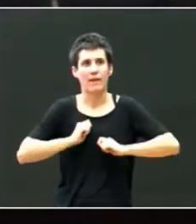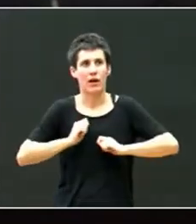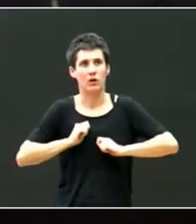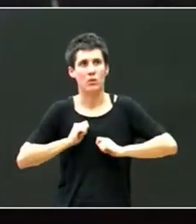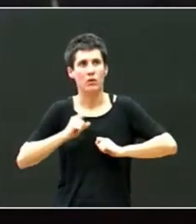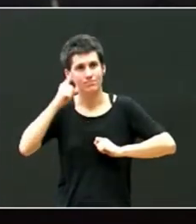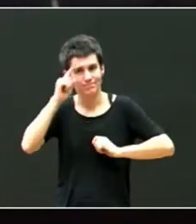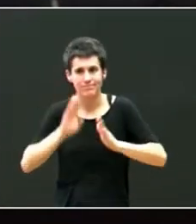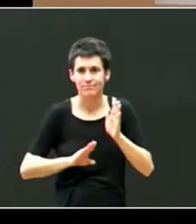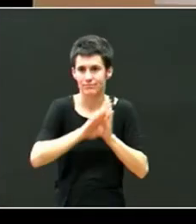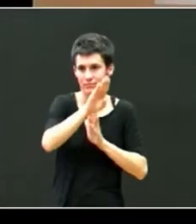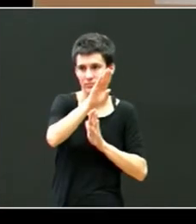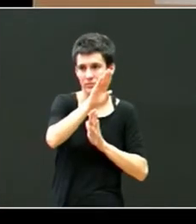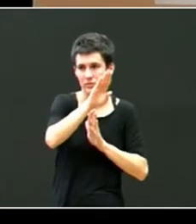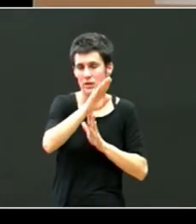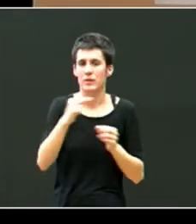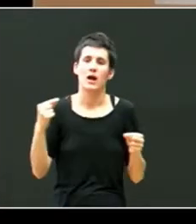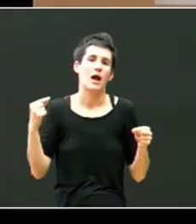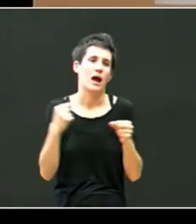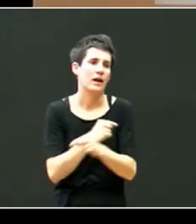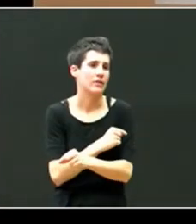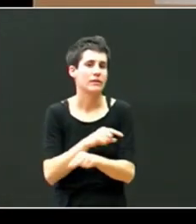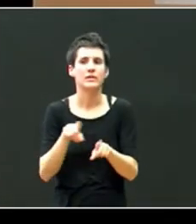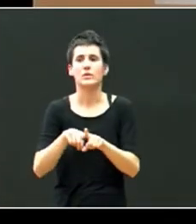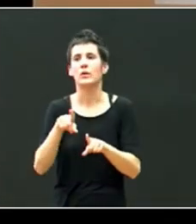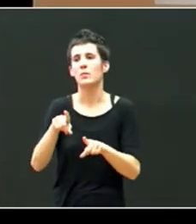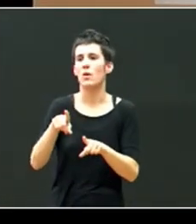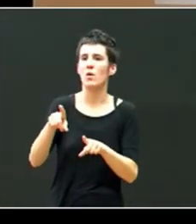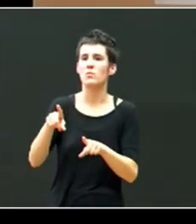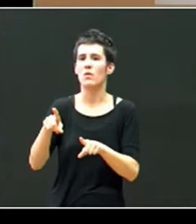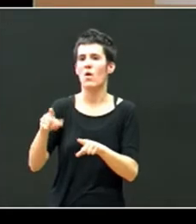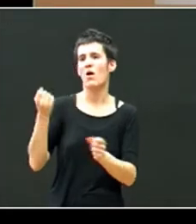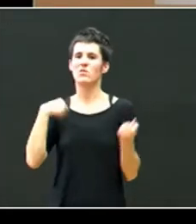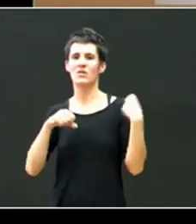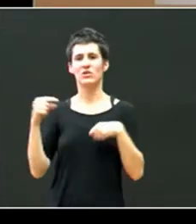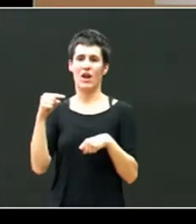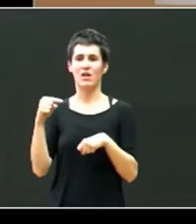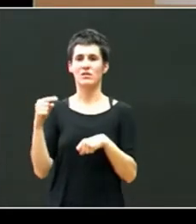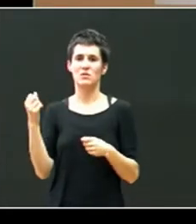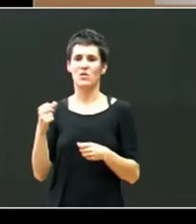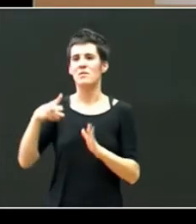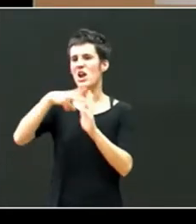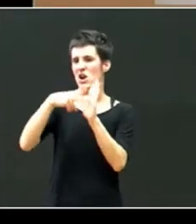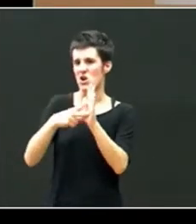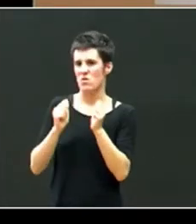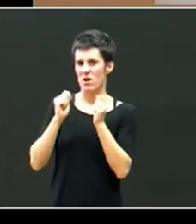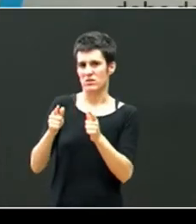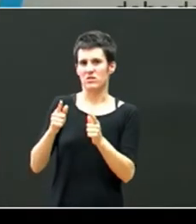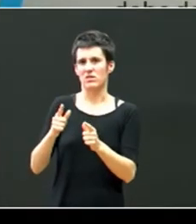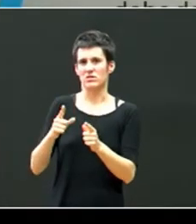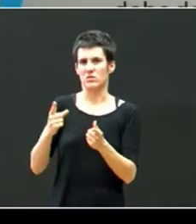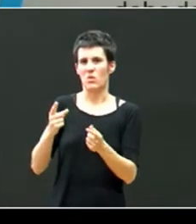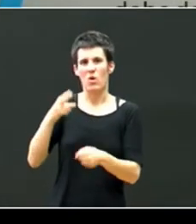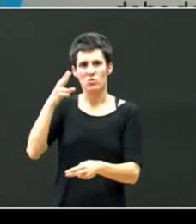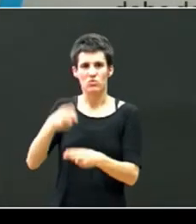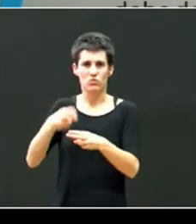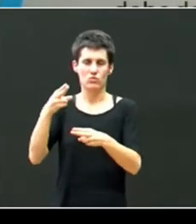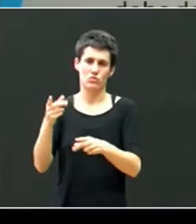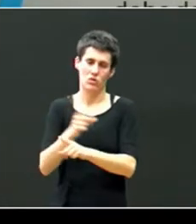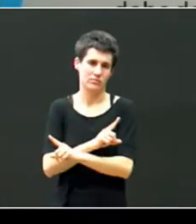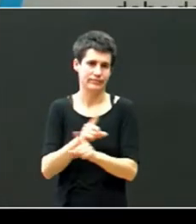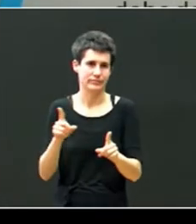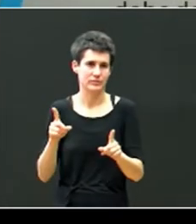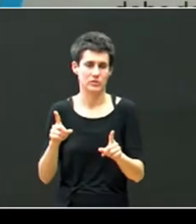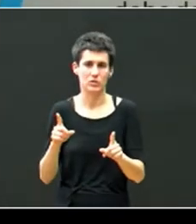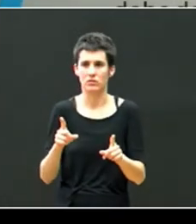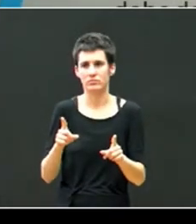y tampoco al revés tampoco son unos rebeldes a los que se debe poner normas y metidos férreos a veces se pendula un poco entre uno y otro lado se